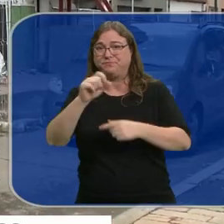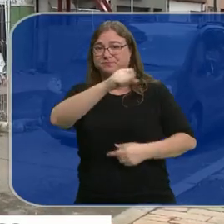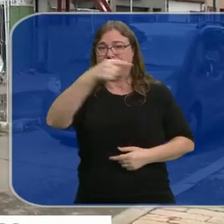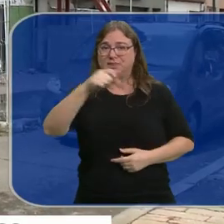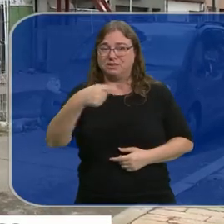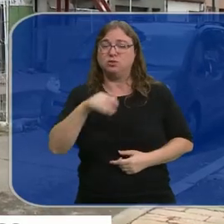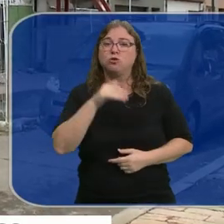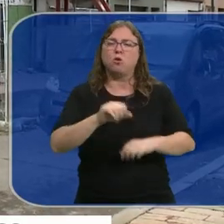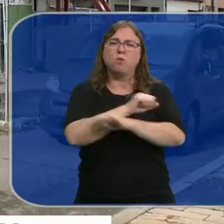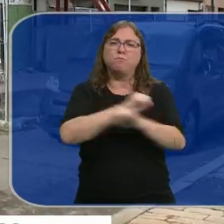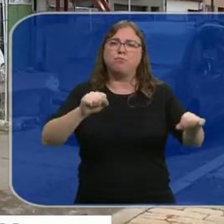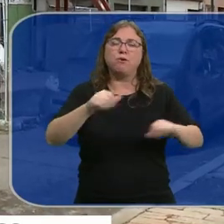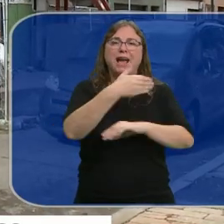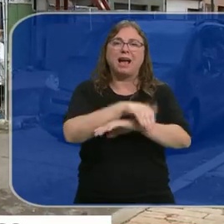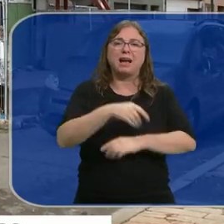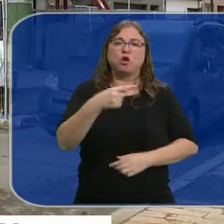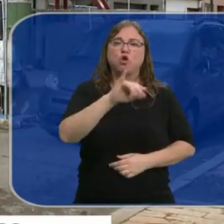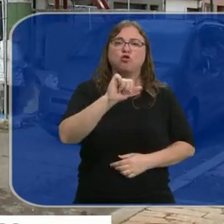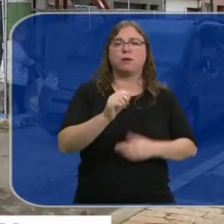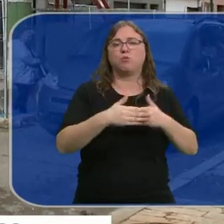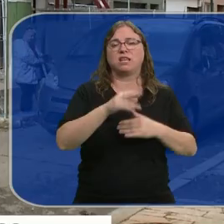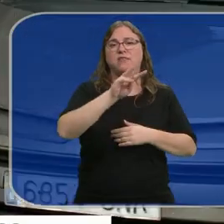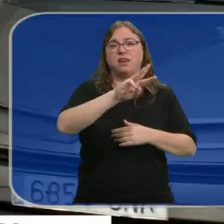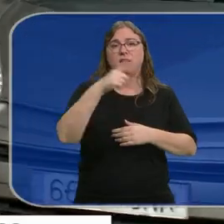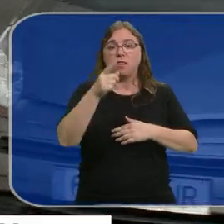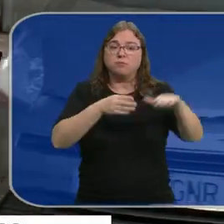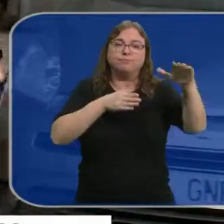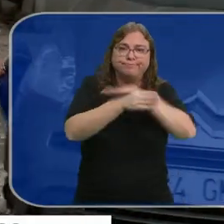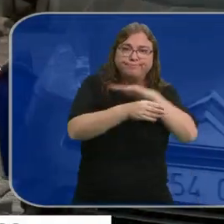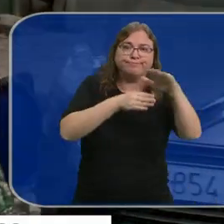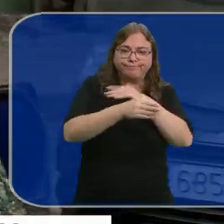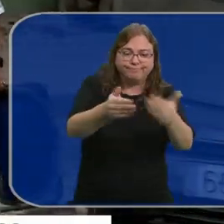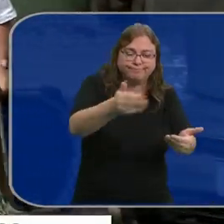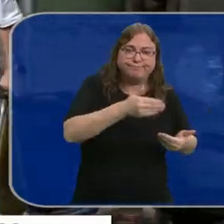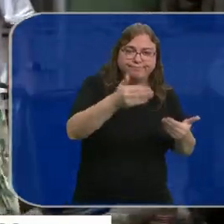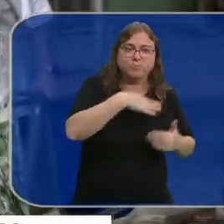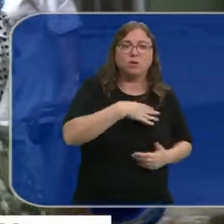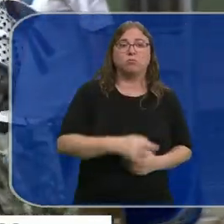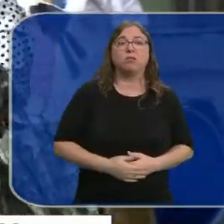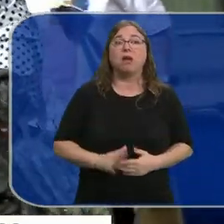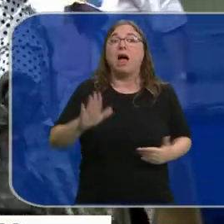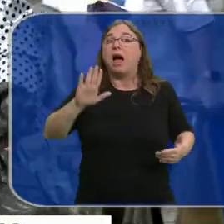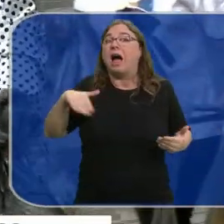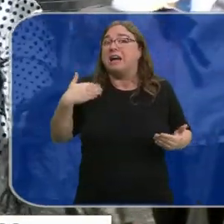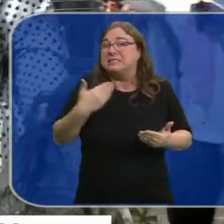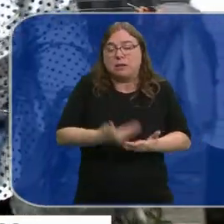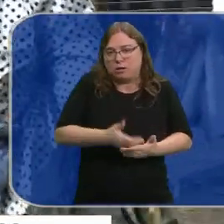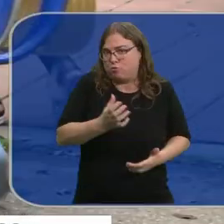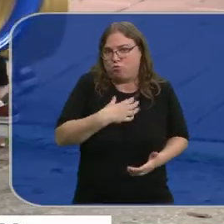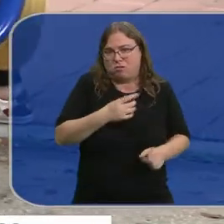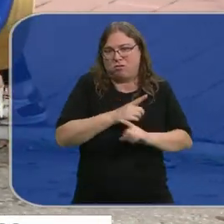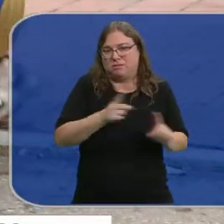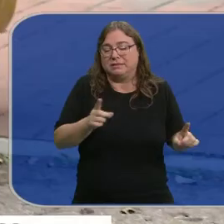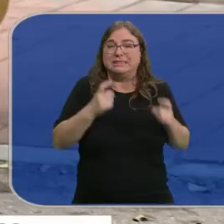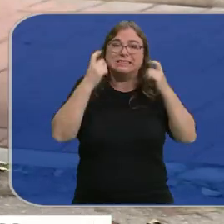por la explosión de la calle Goya 32 están pudiendo acceder a sus viviendas. Hasta ahora no habían podido hacerlo.